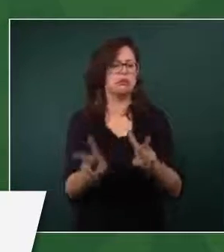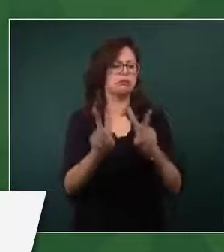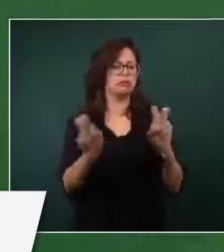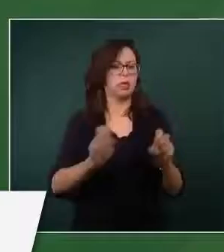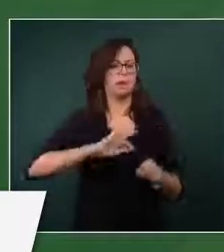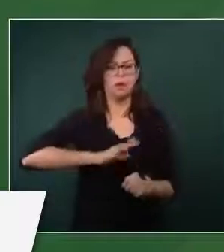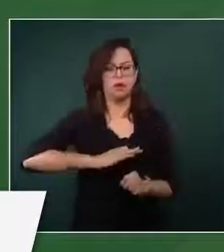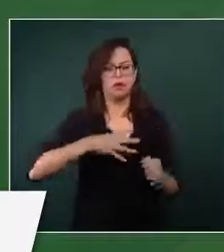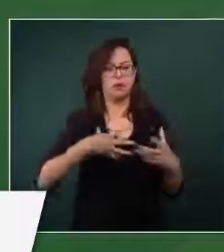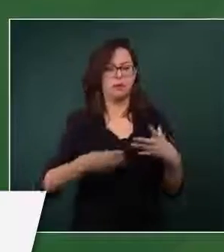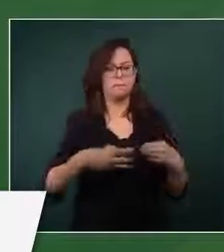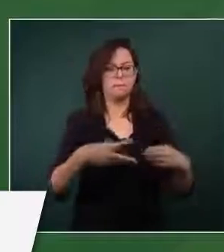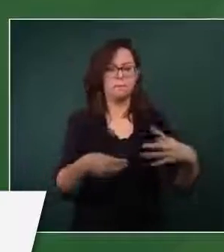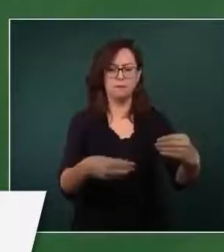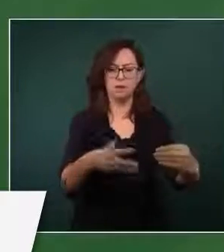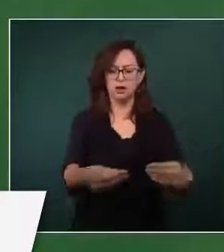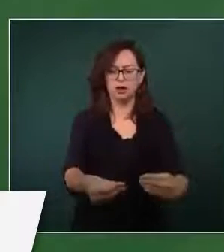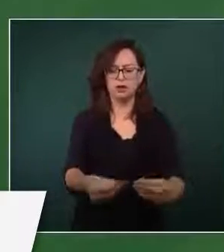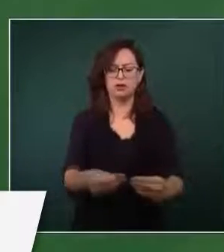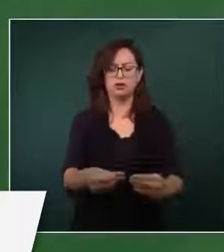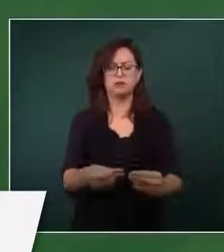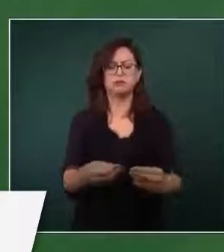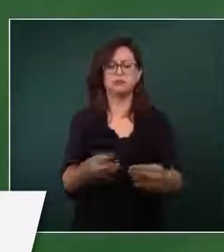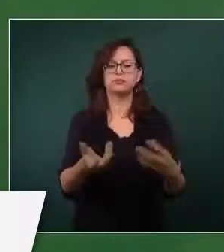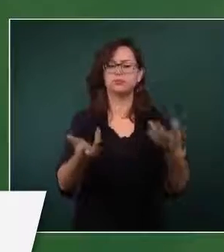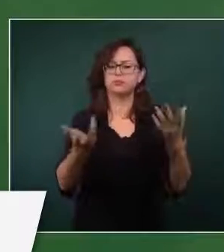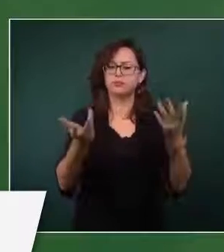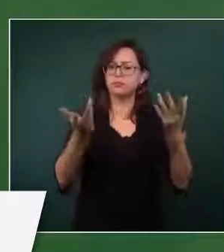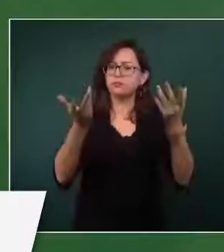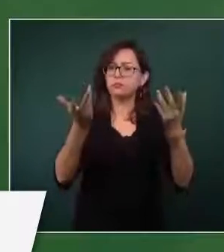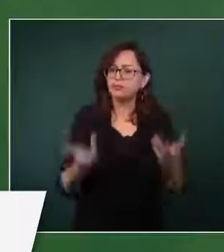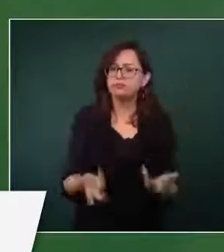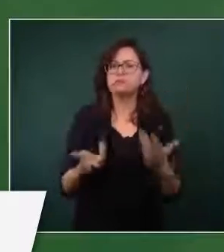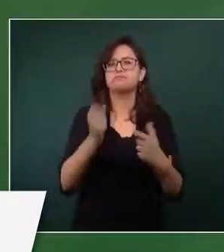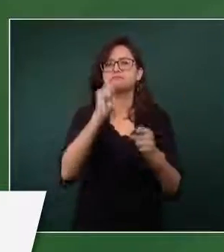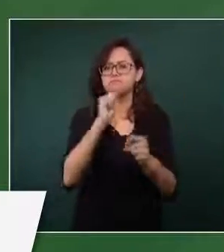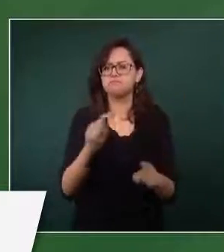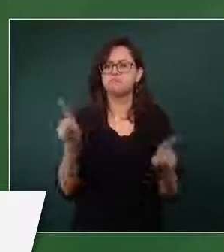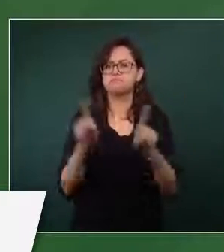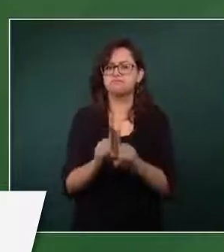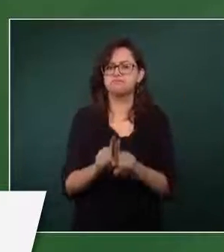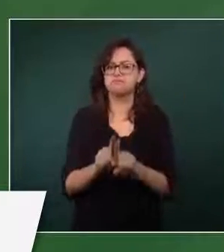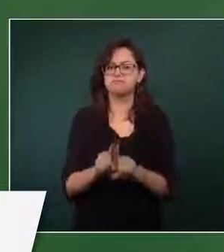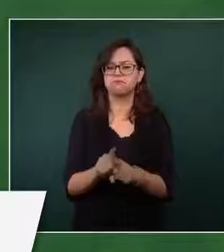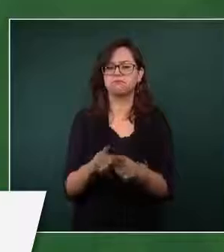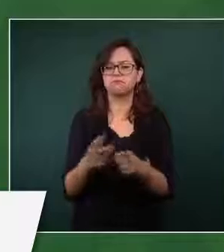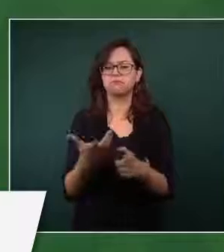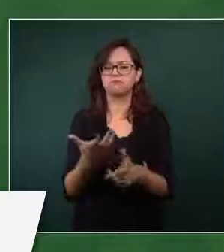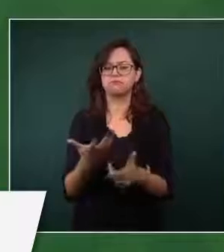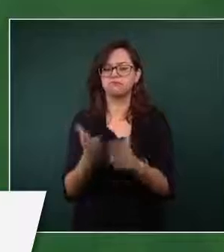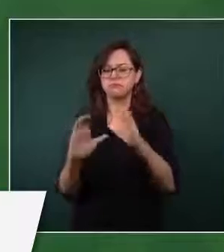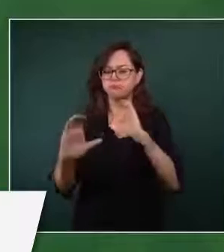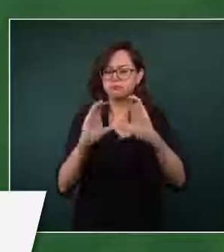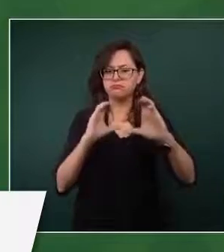y una comunicación